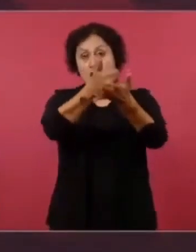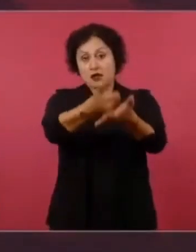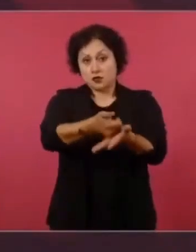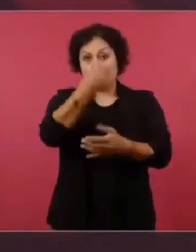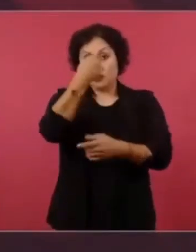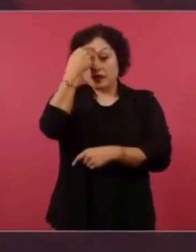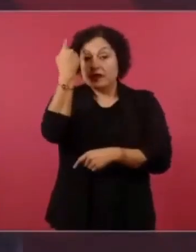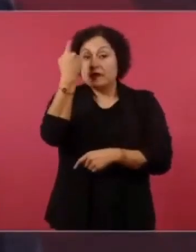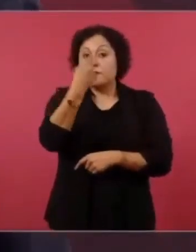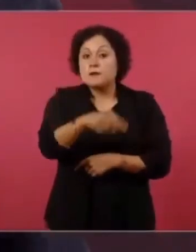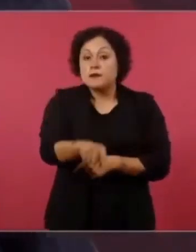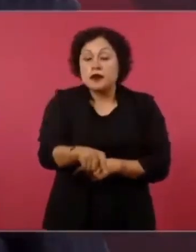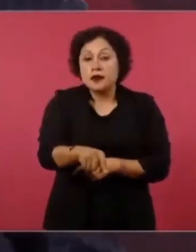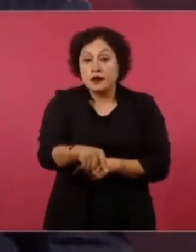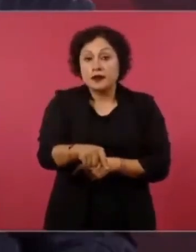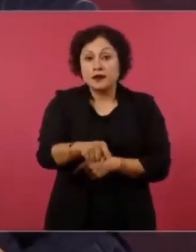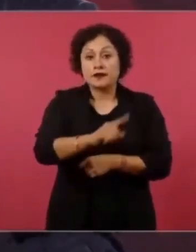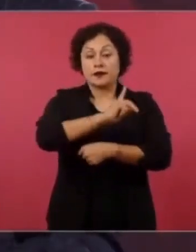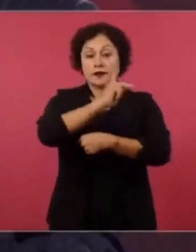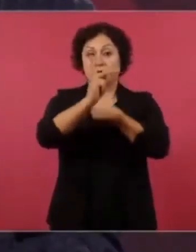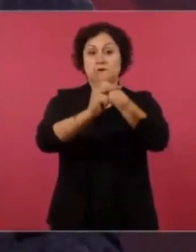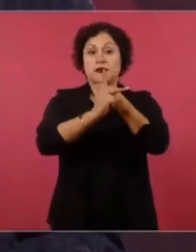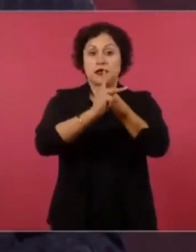purificación de la vida pública del país.